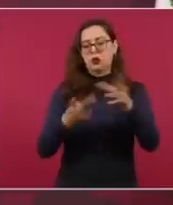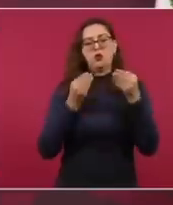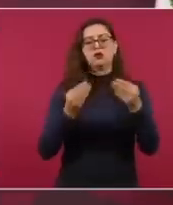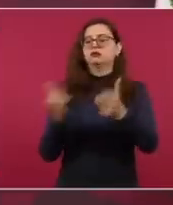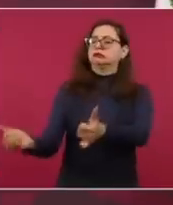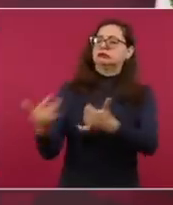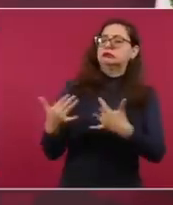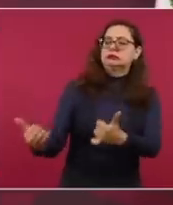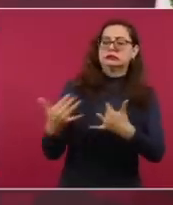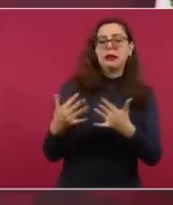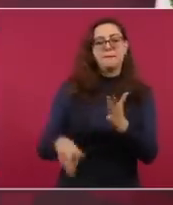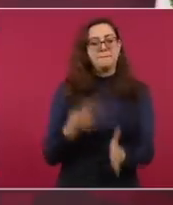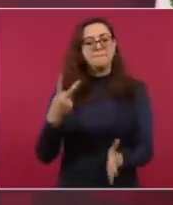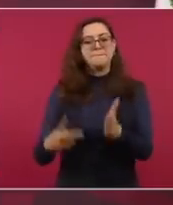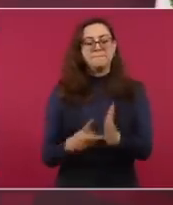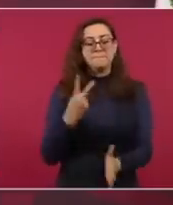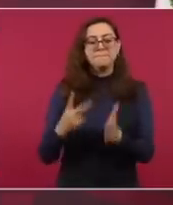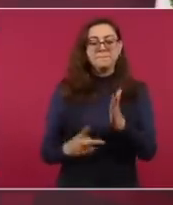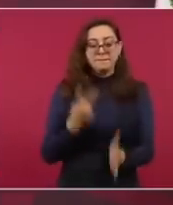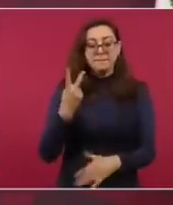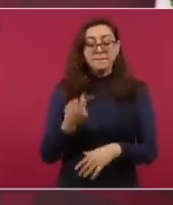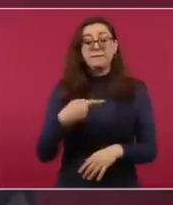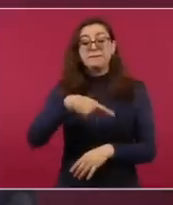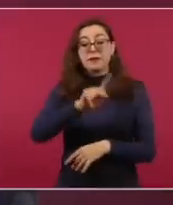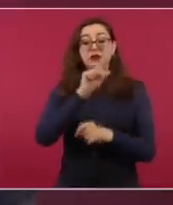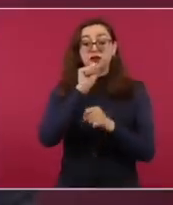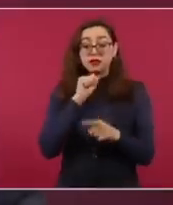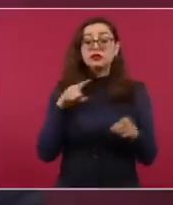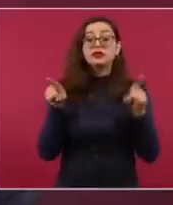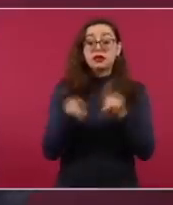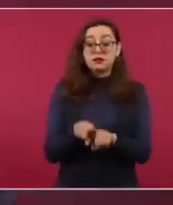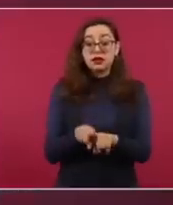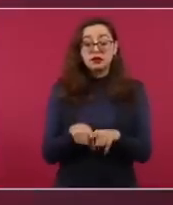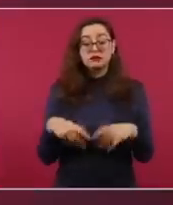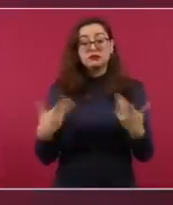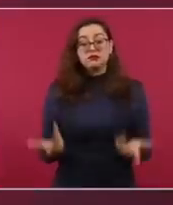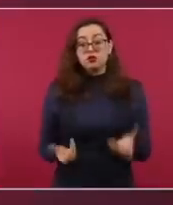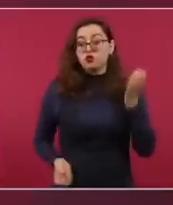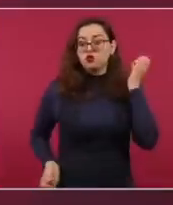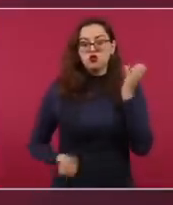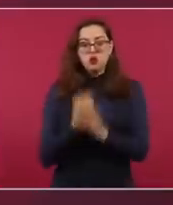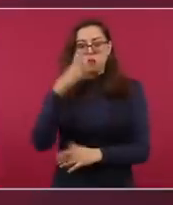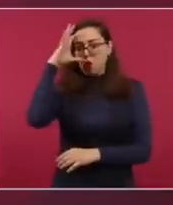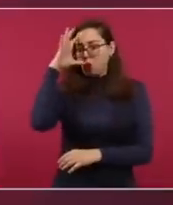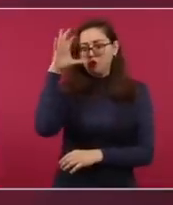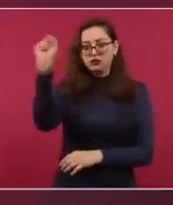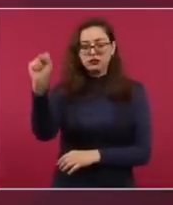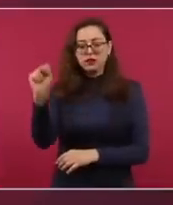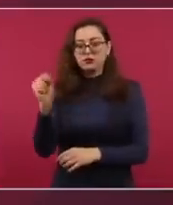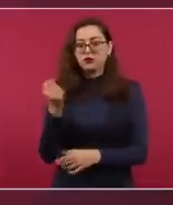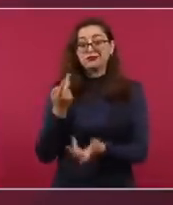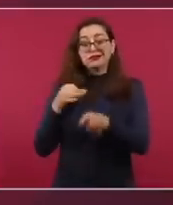flujo cada vez mayor de nómadas digitales, así denominados, porque con la pandemia